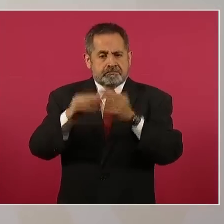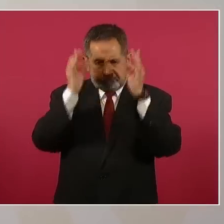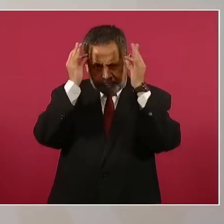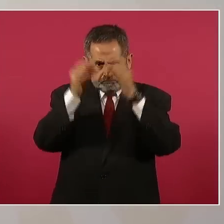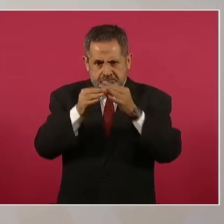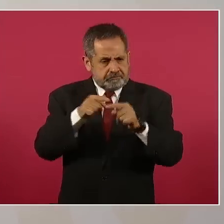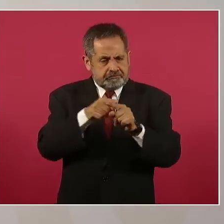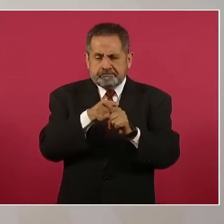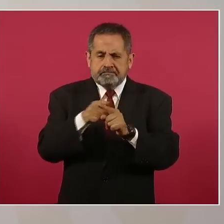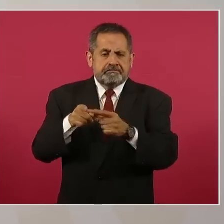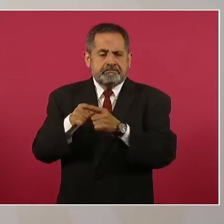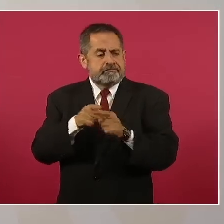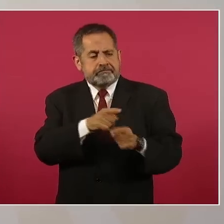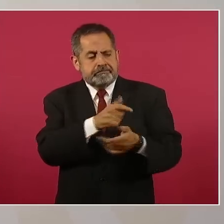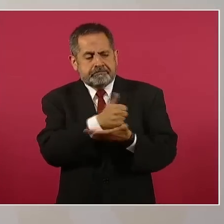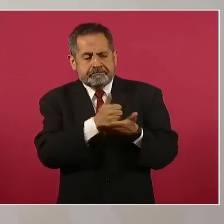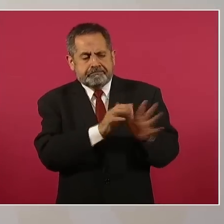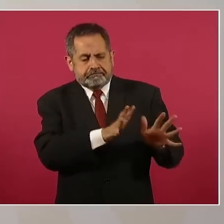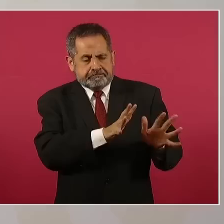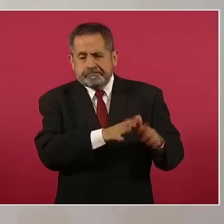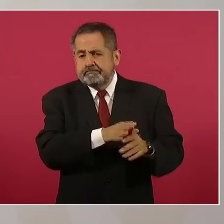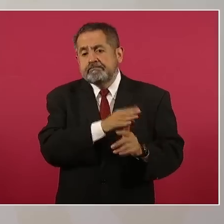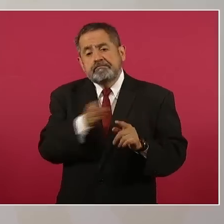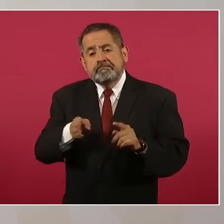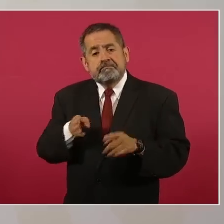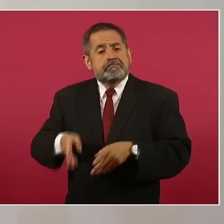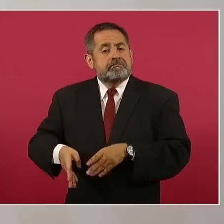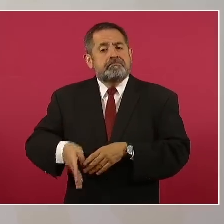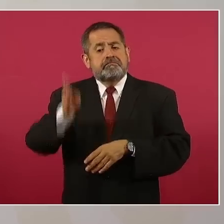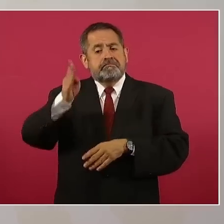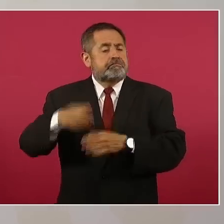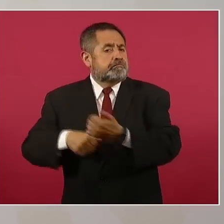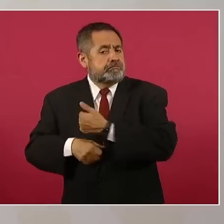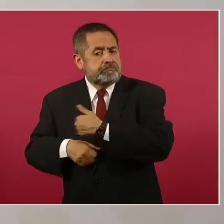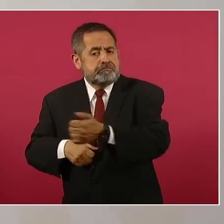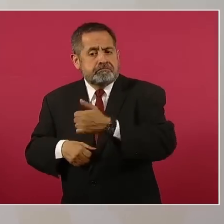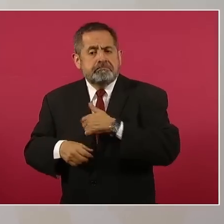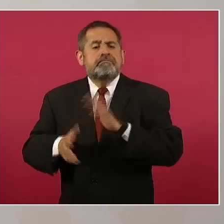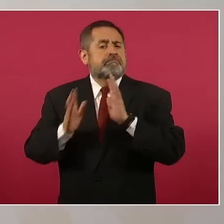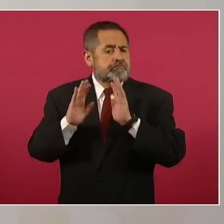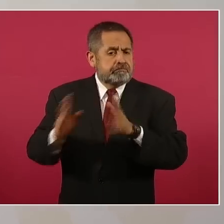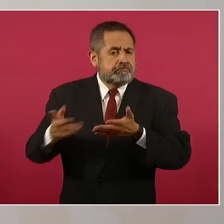la ciudad. Bueno, estamos trabajando en los proyectos,